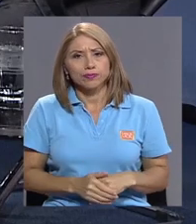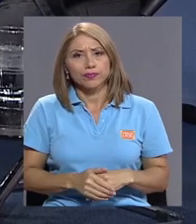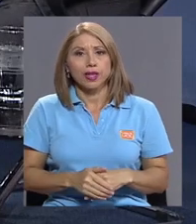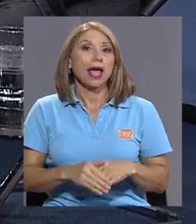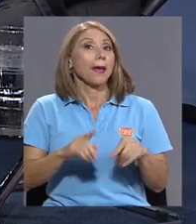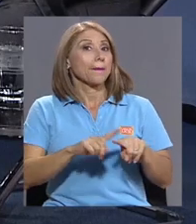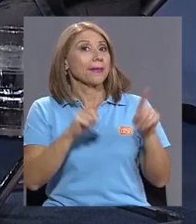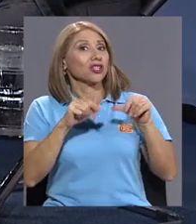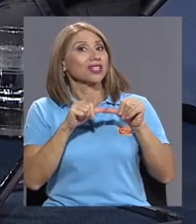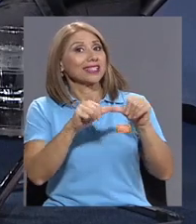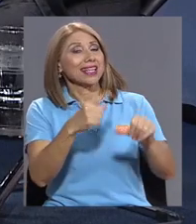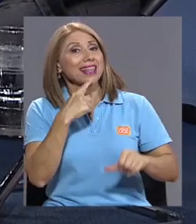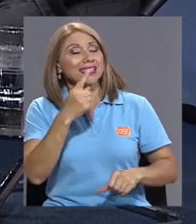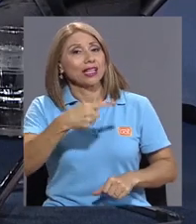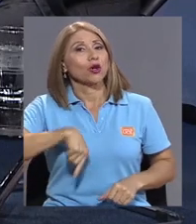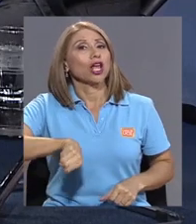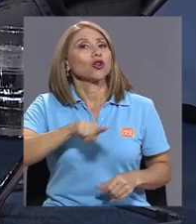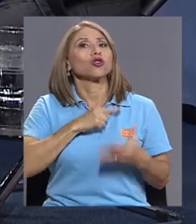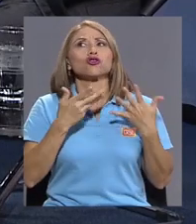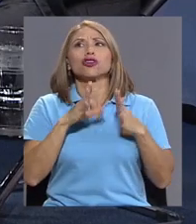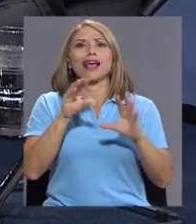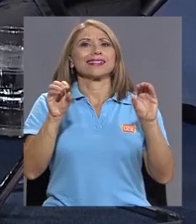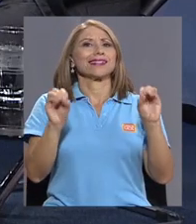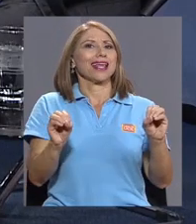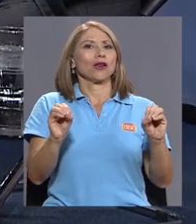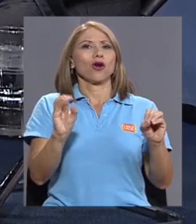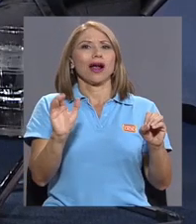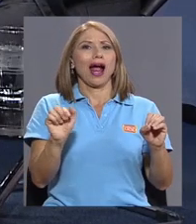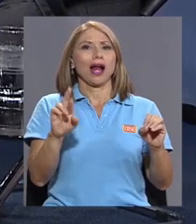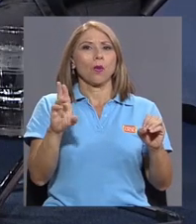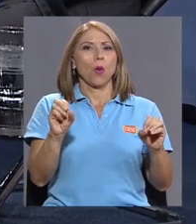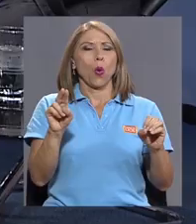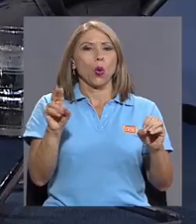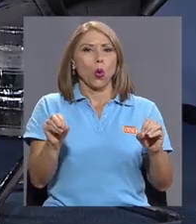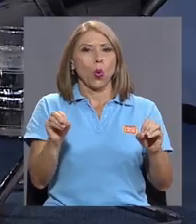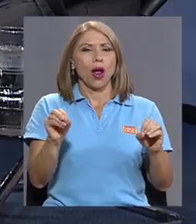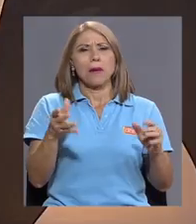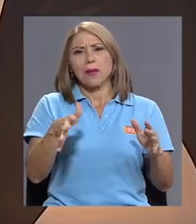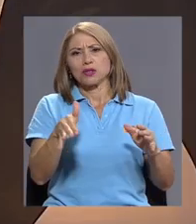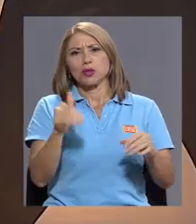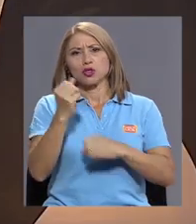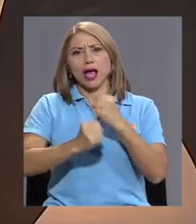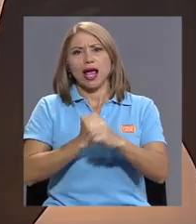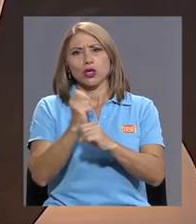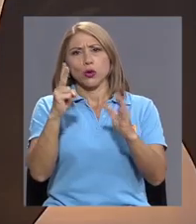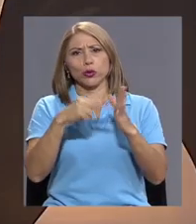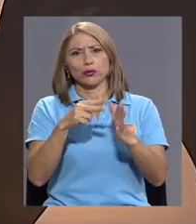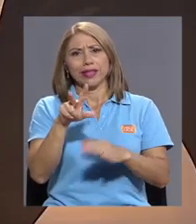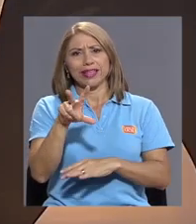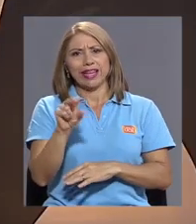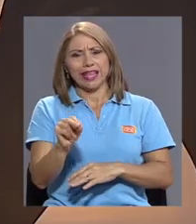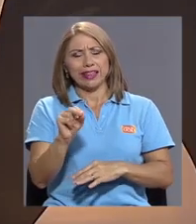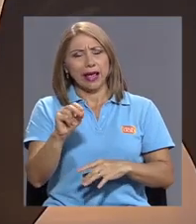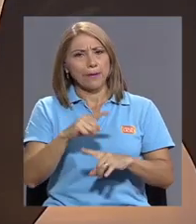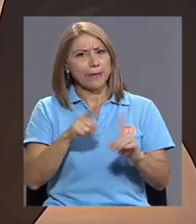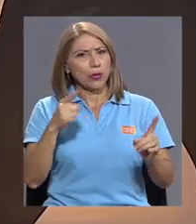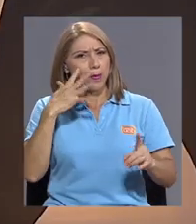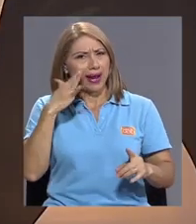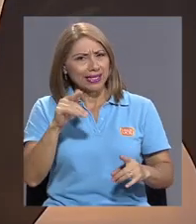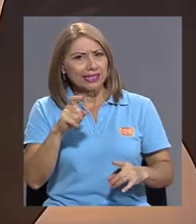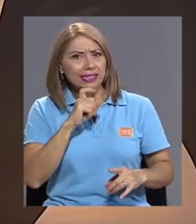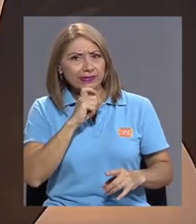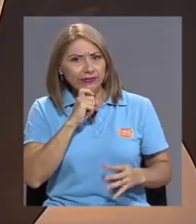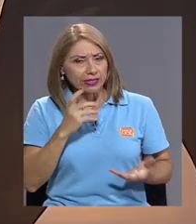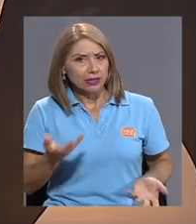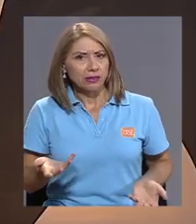embargo, se sigue diciendo que vamos a estar descarbonizados alrededor del año 2030, cosa que parece un